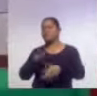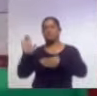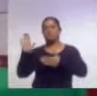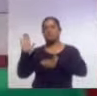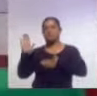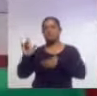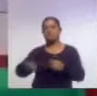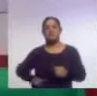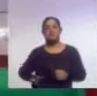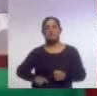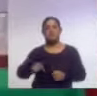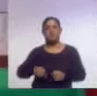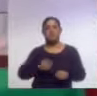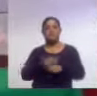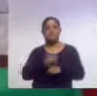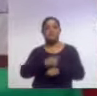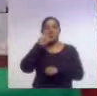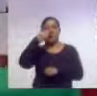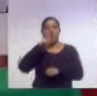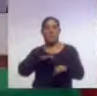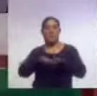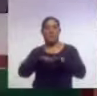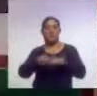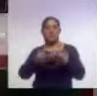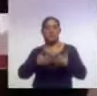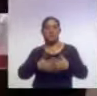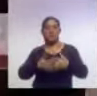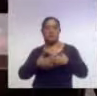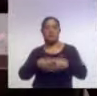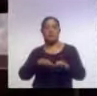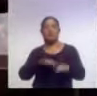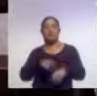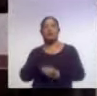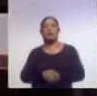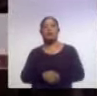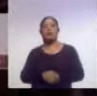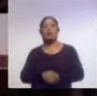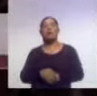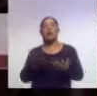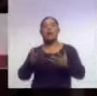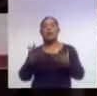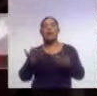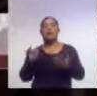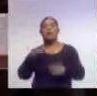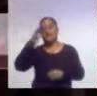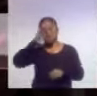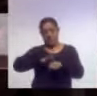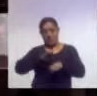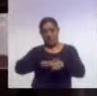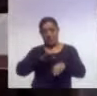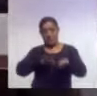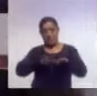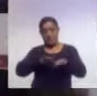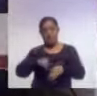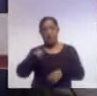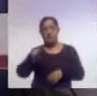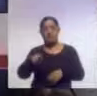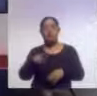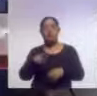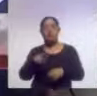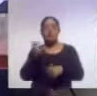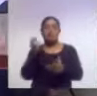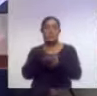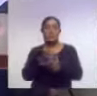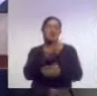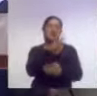colaborar con el sector empresarial y generar más empleos formales en diferentes sectores, donde los sueldos van desde los 3.300